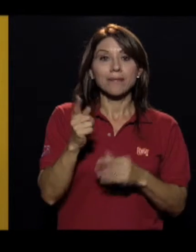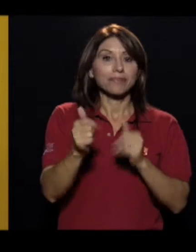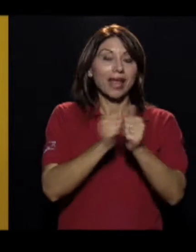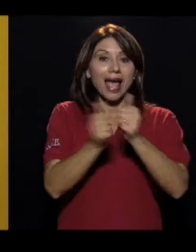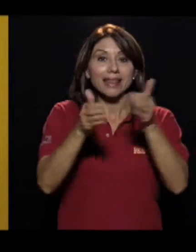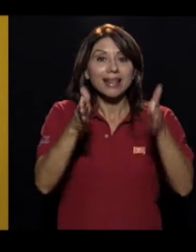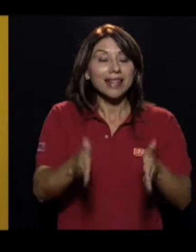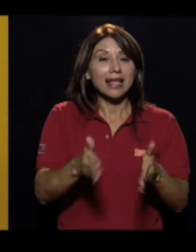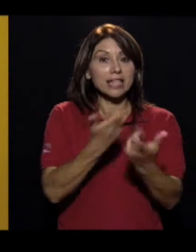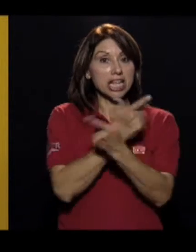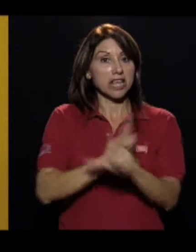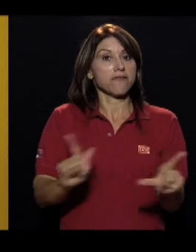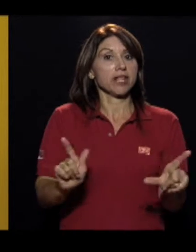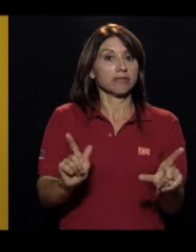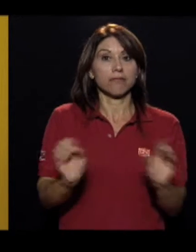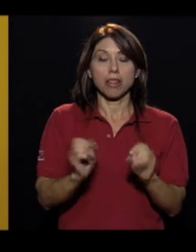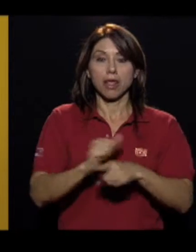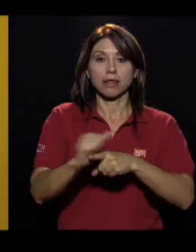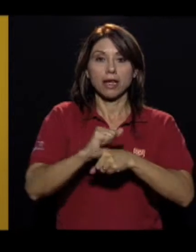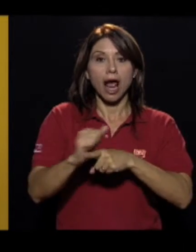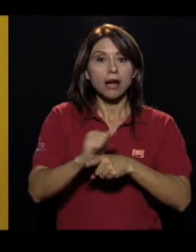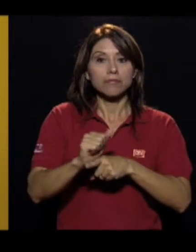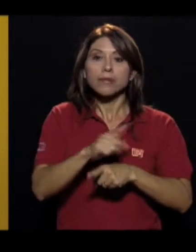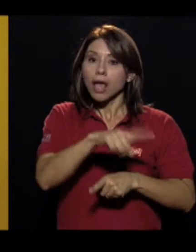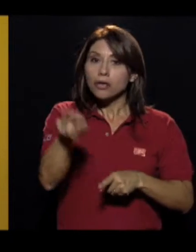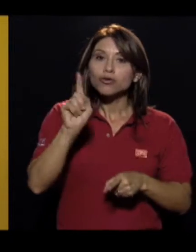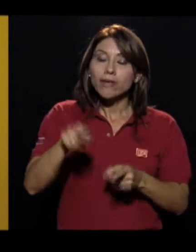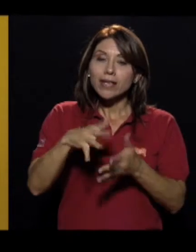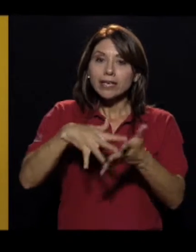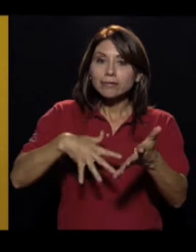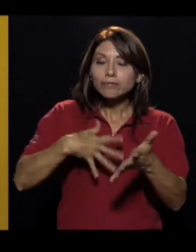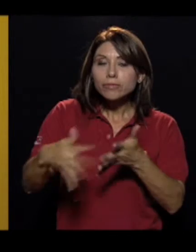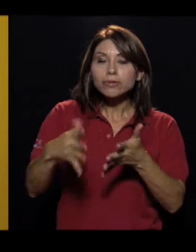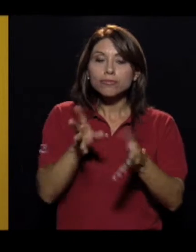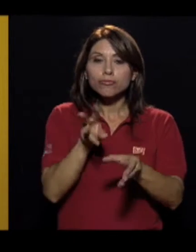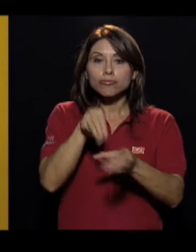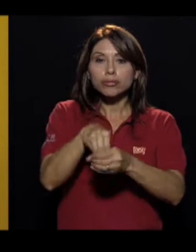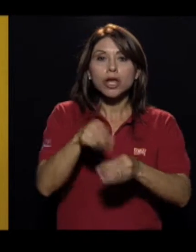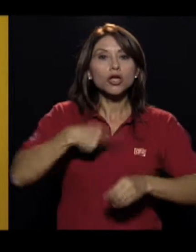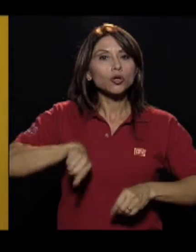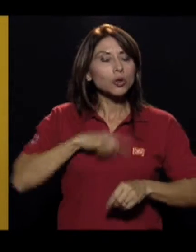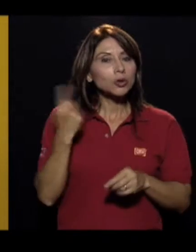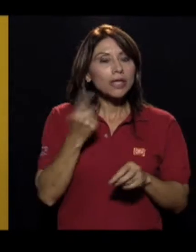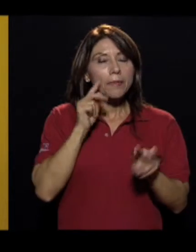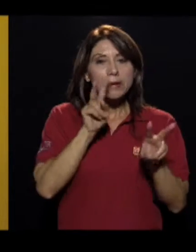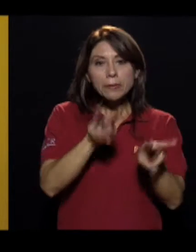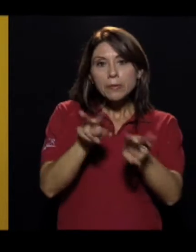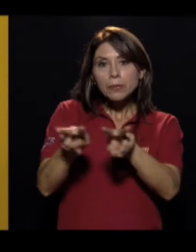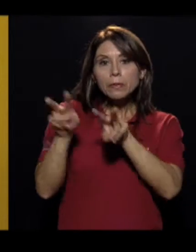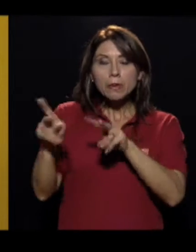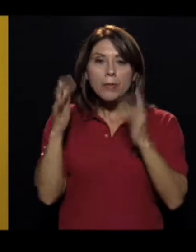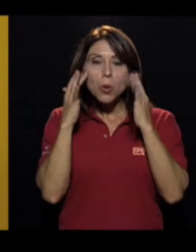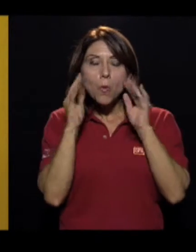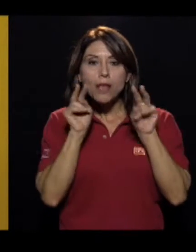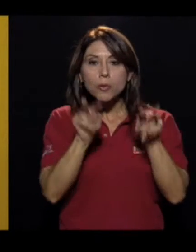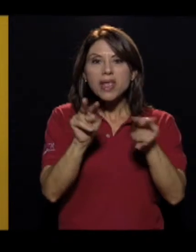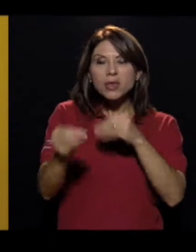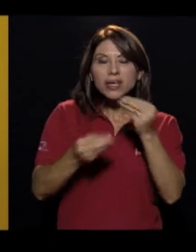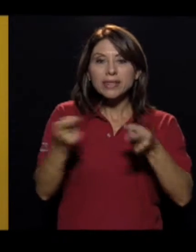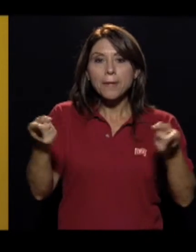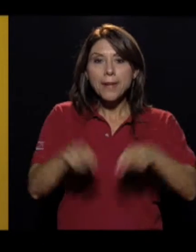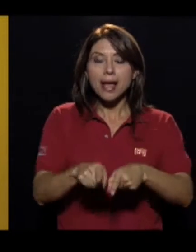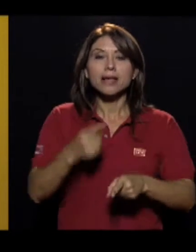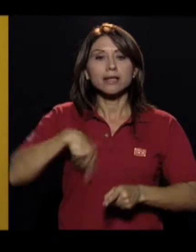horarios a los atletas que están libres, que no tienen que entrenar y obviamente siempre vamos a estar ahí en constante valoración, en constante